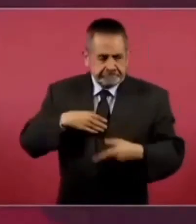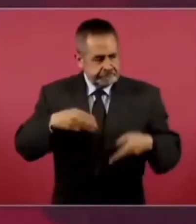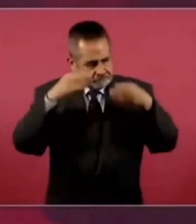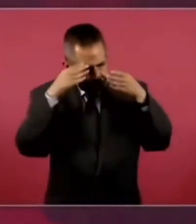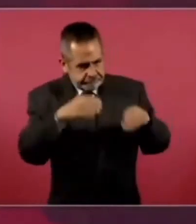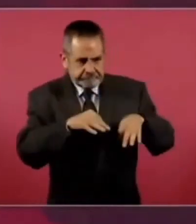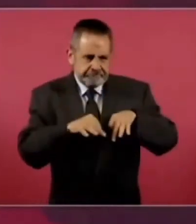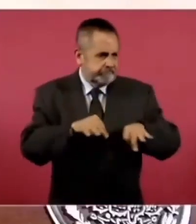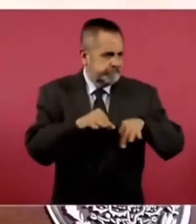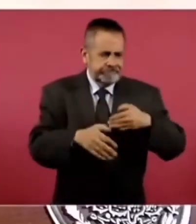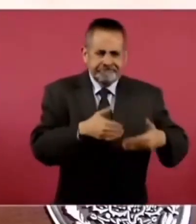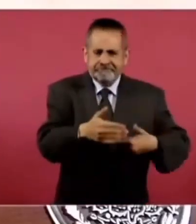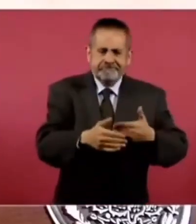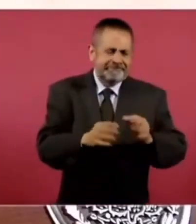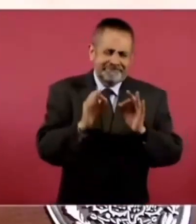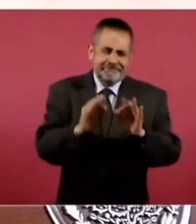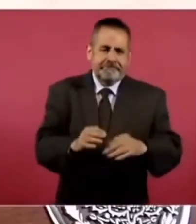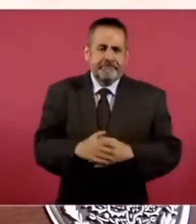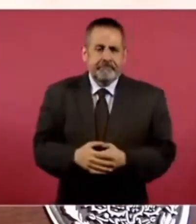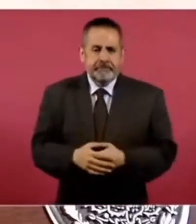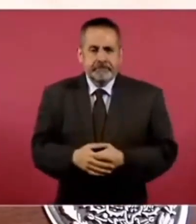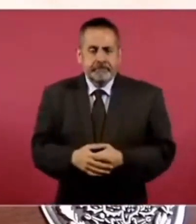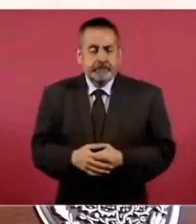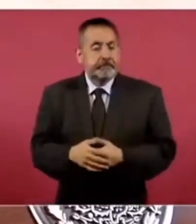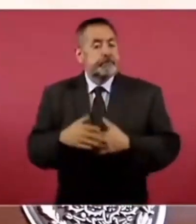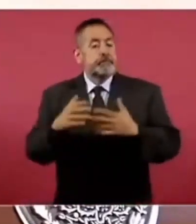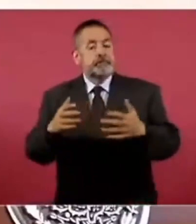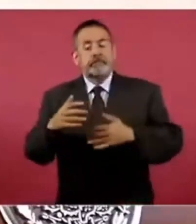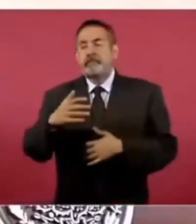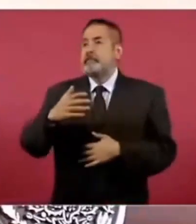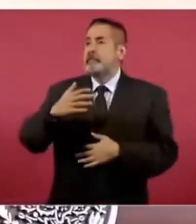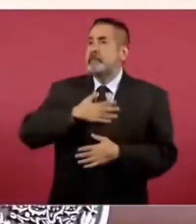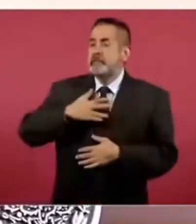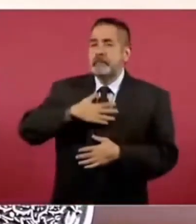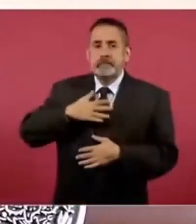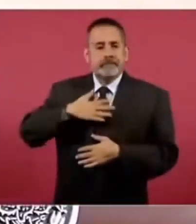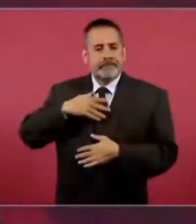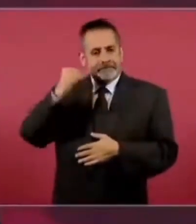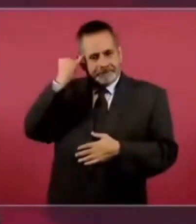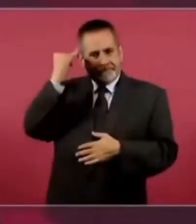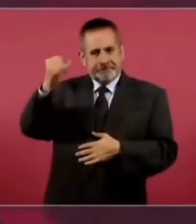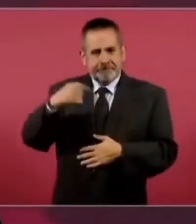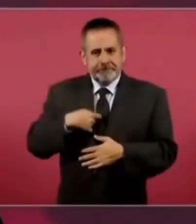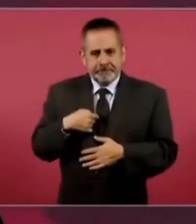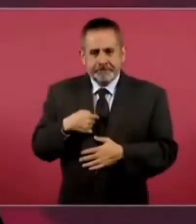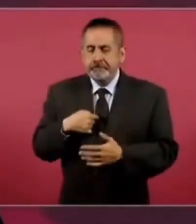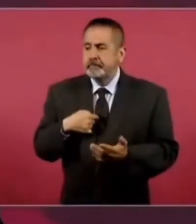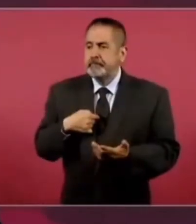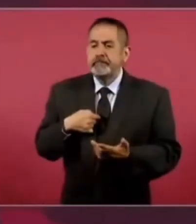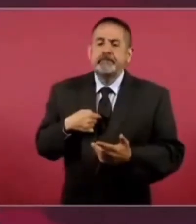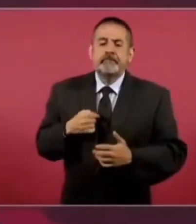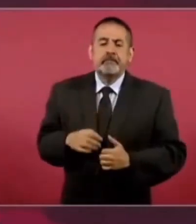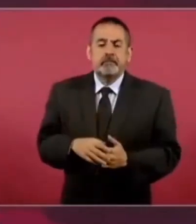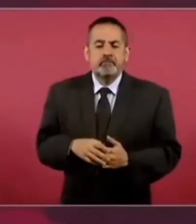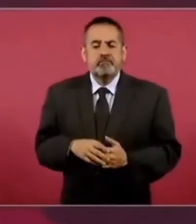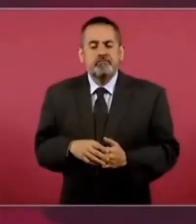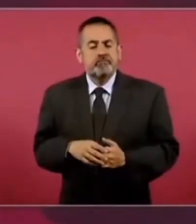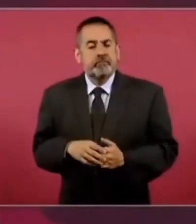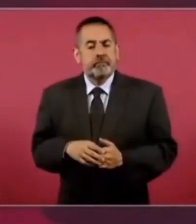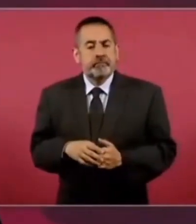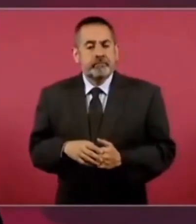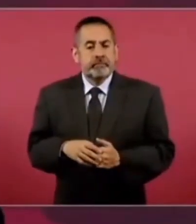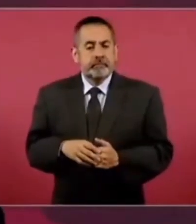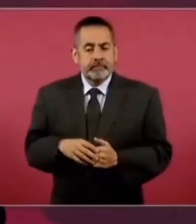yo soy partidario de que para elegir a quienes